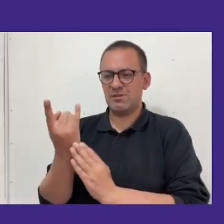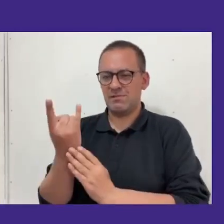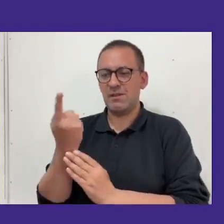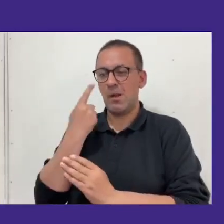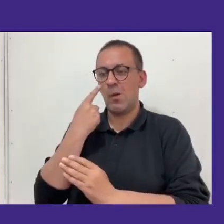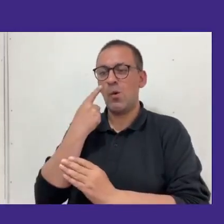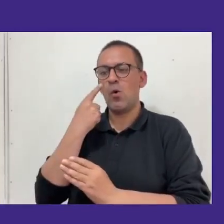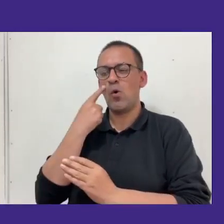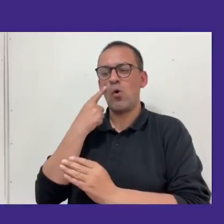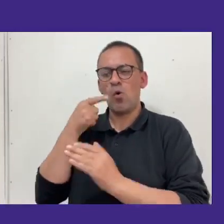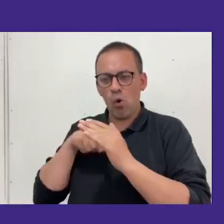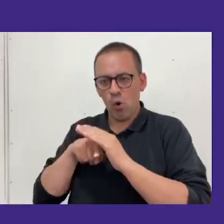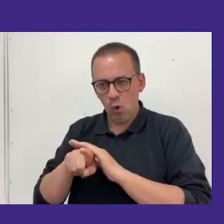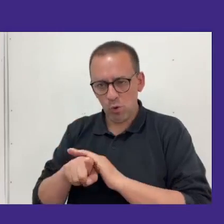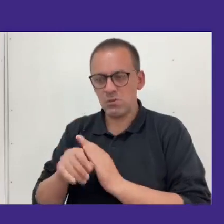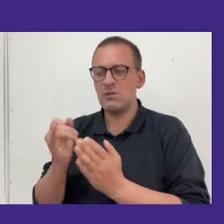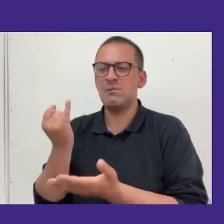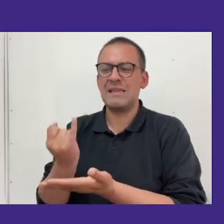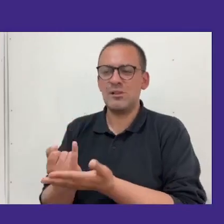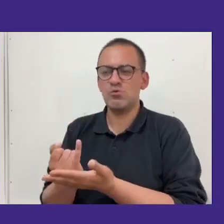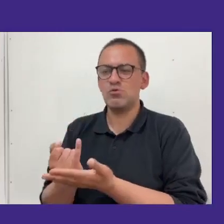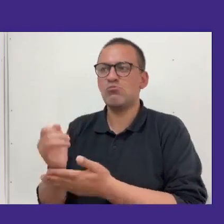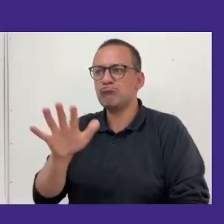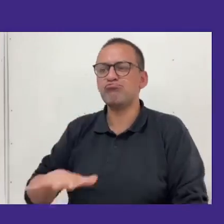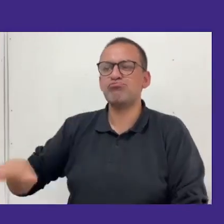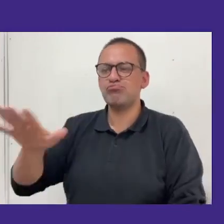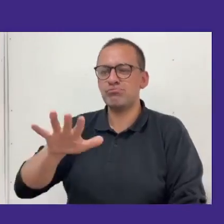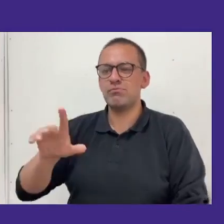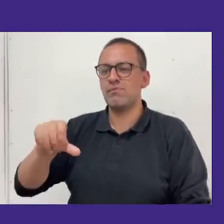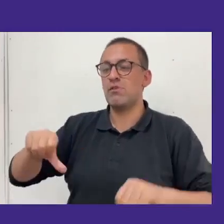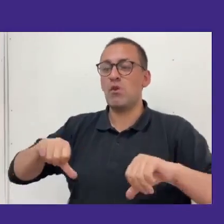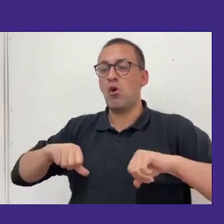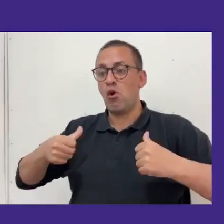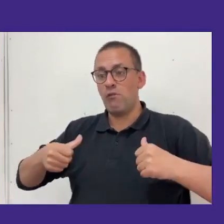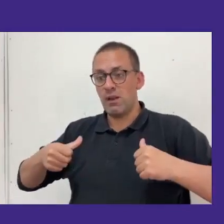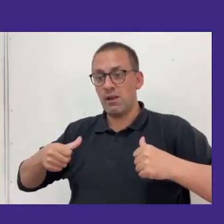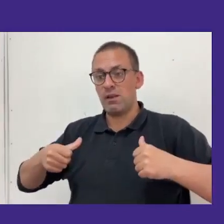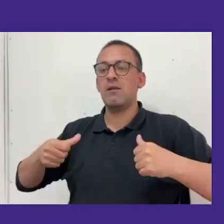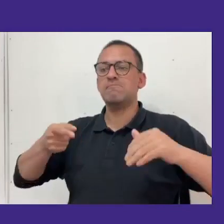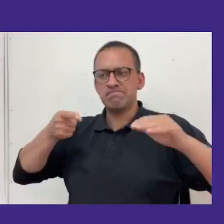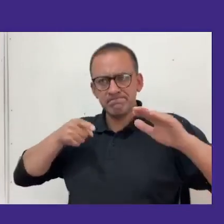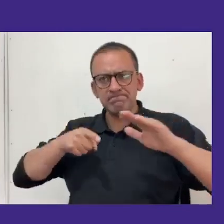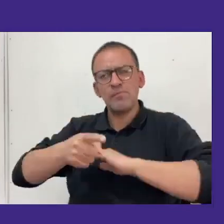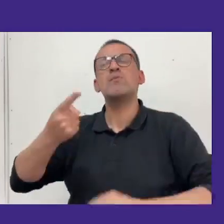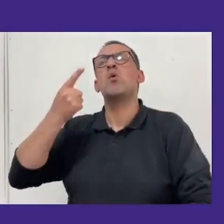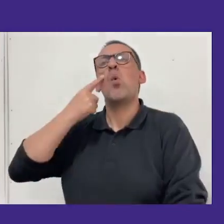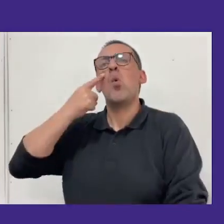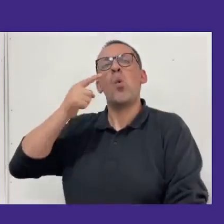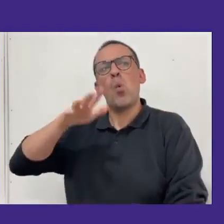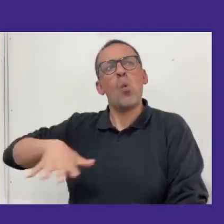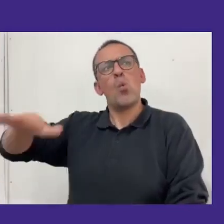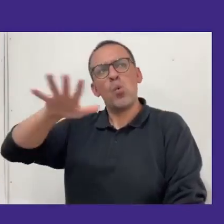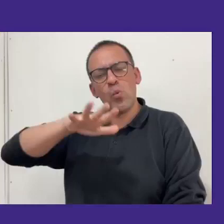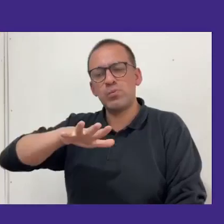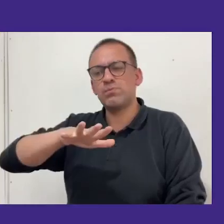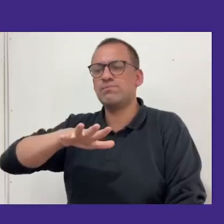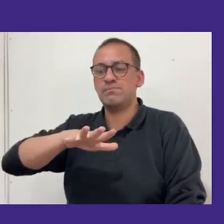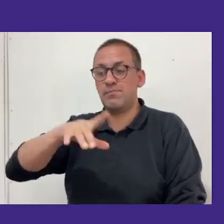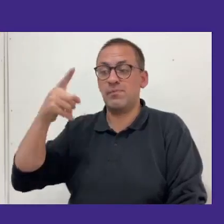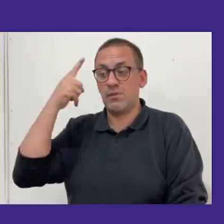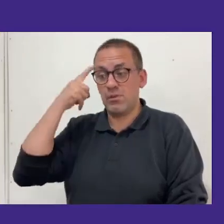conocimiento de la institución que los chiquillos nuestros estudiantes conozcan la institución y yo creo que